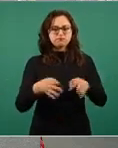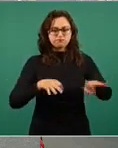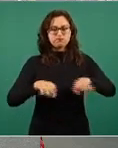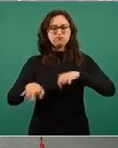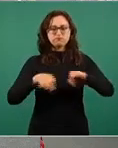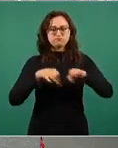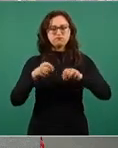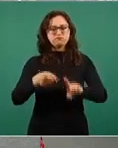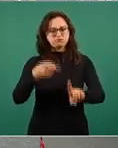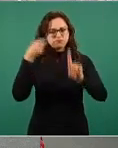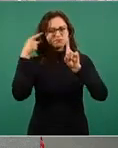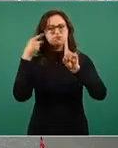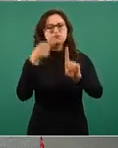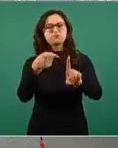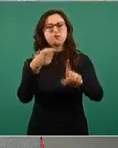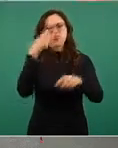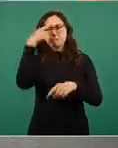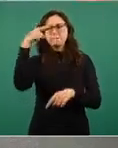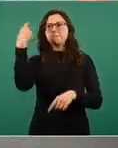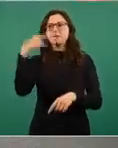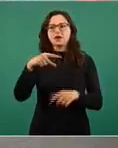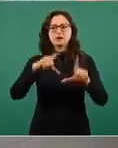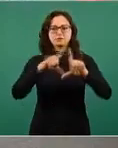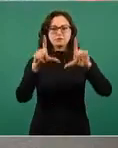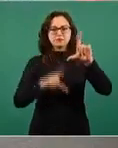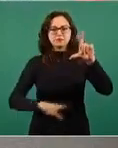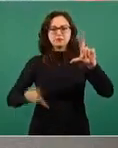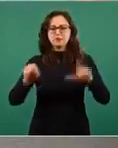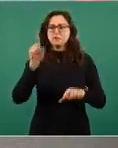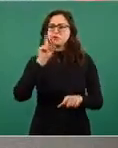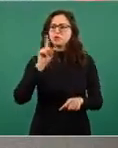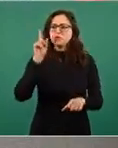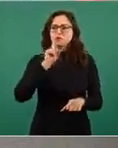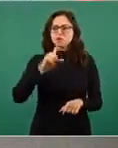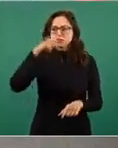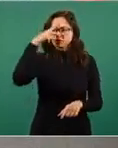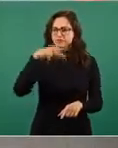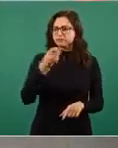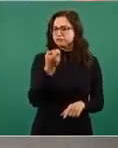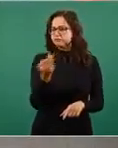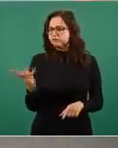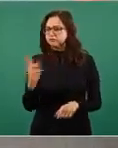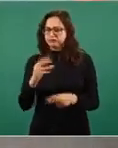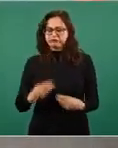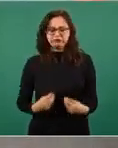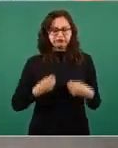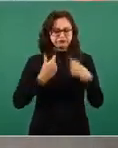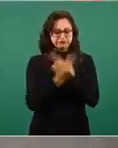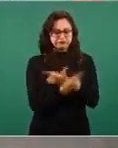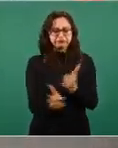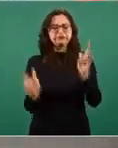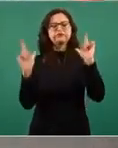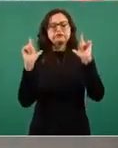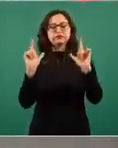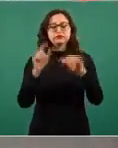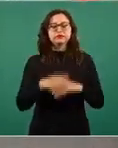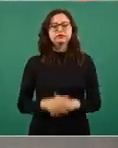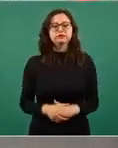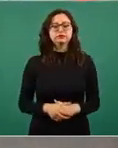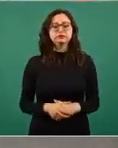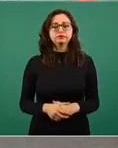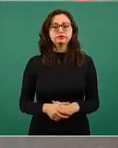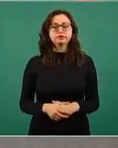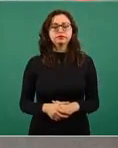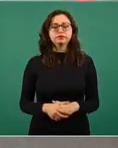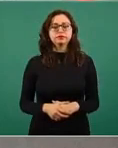México vivamos vidas libres de violencia. Y para dar seguimiento y informar sobre los